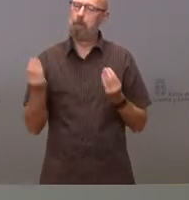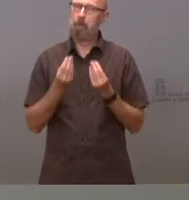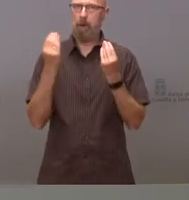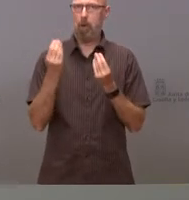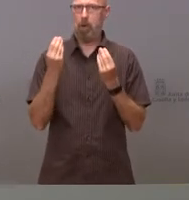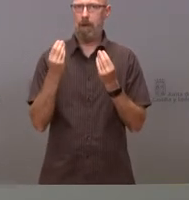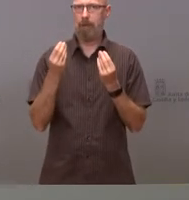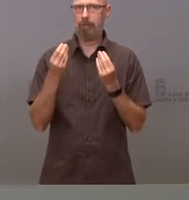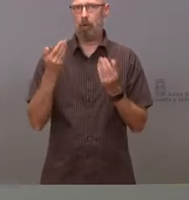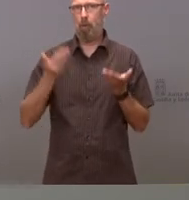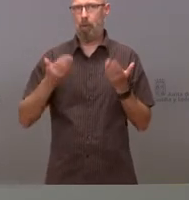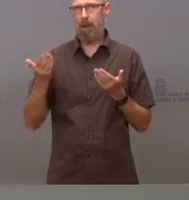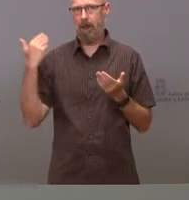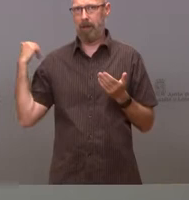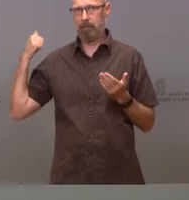olas anteriores.